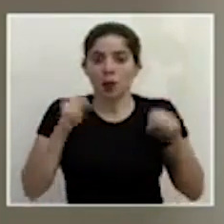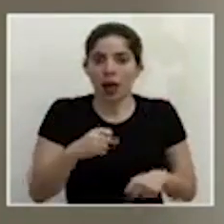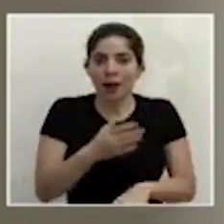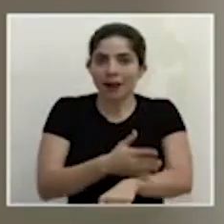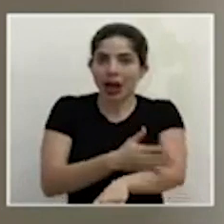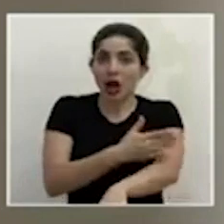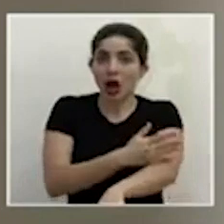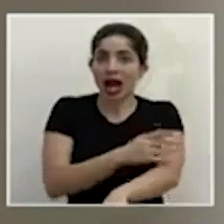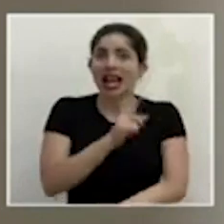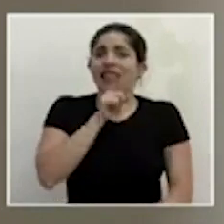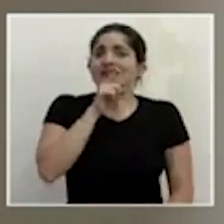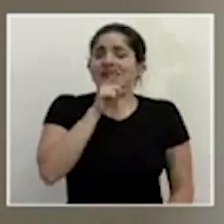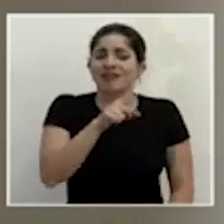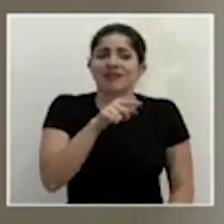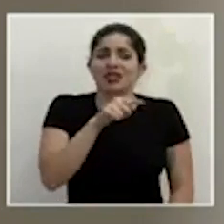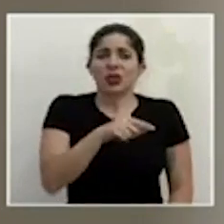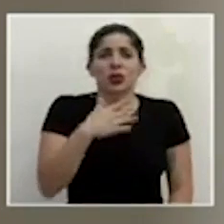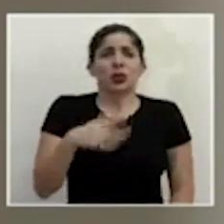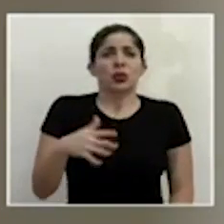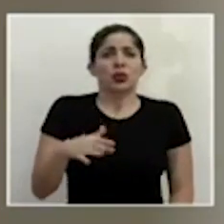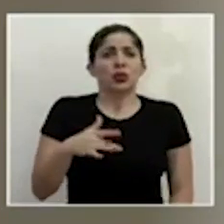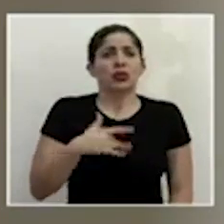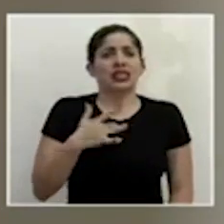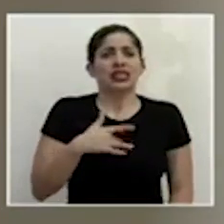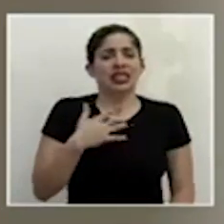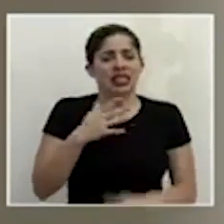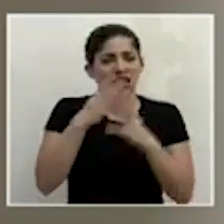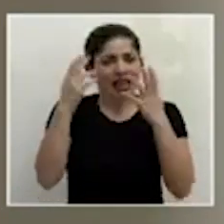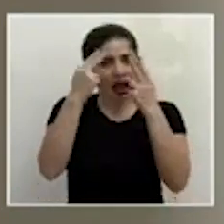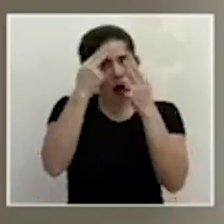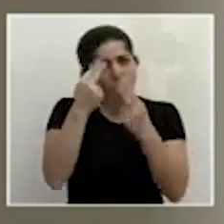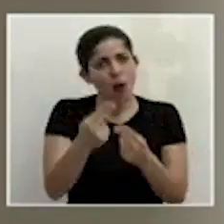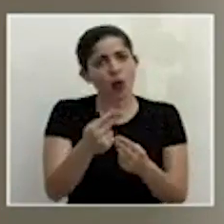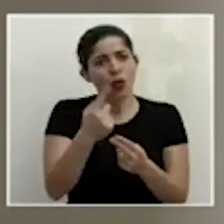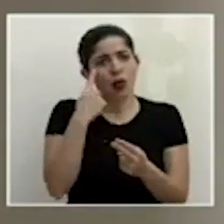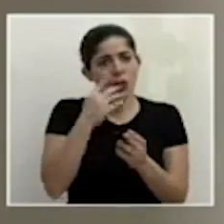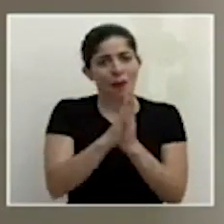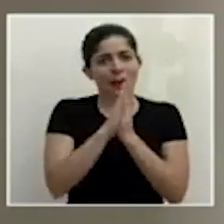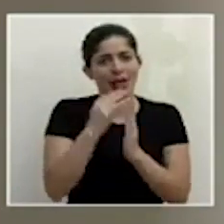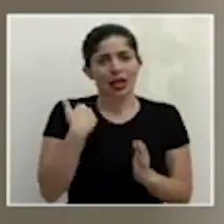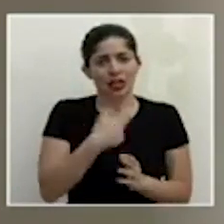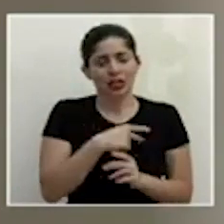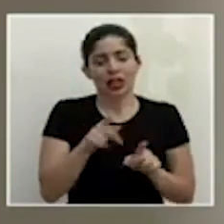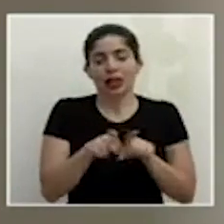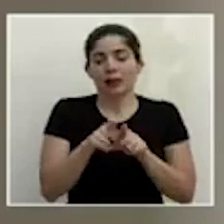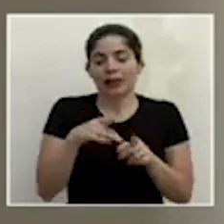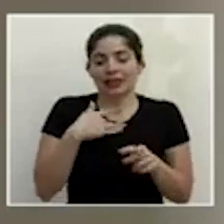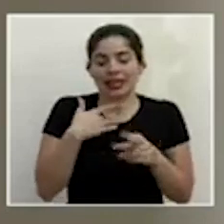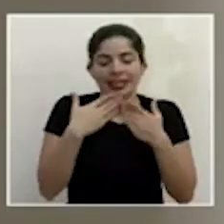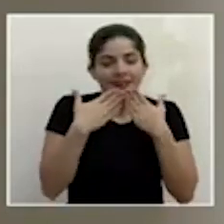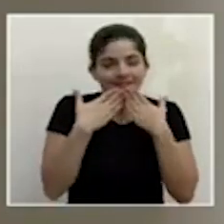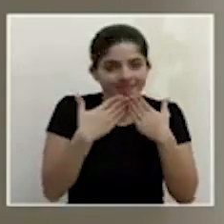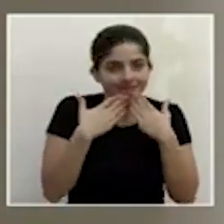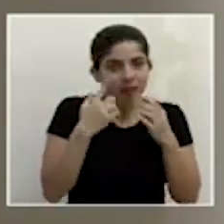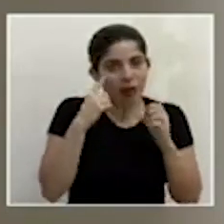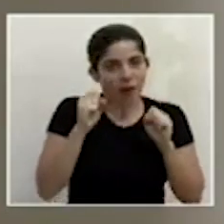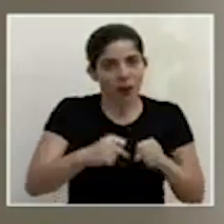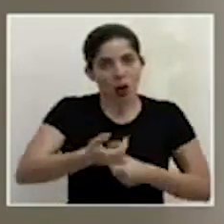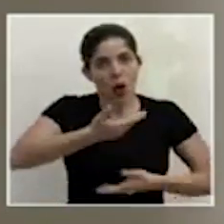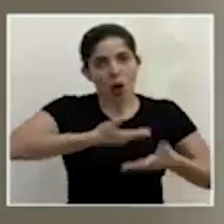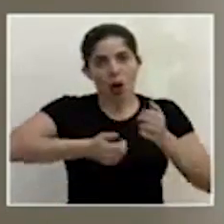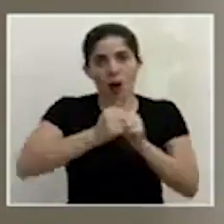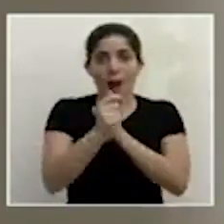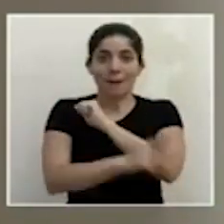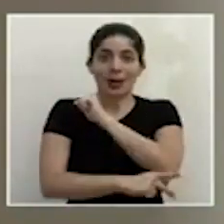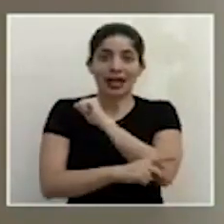realmente nos sentimos muy honrados de esta petición y muy agradecidos de verdad de poder colaborar con el país